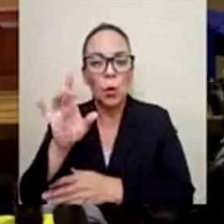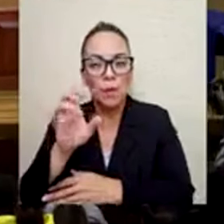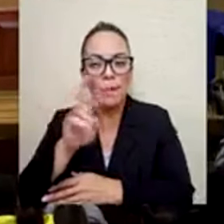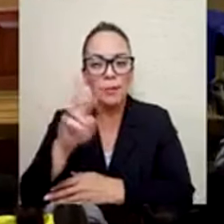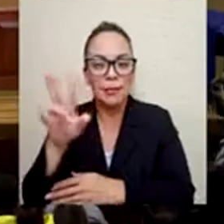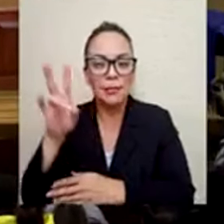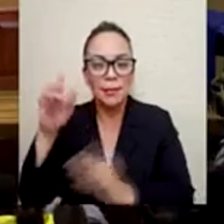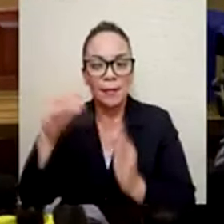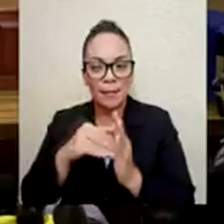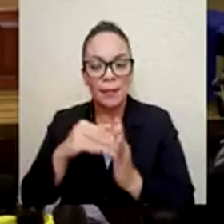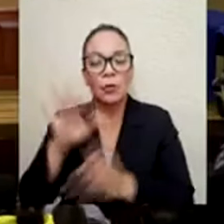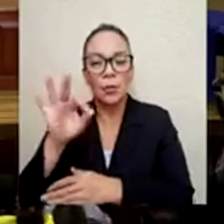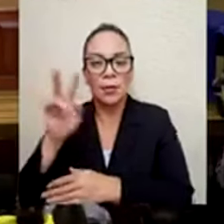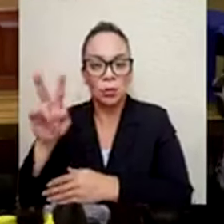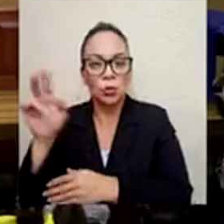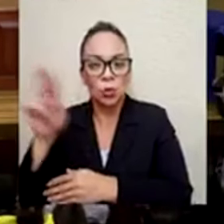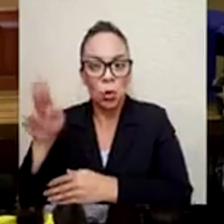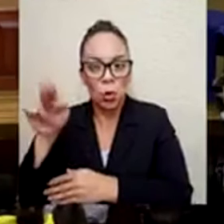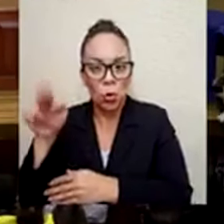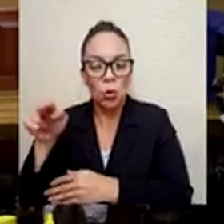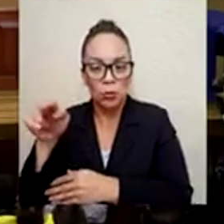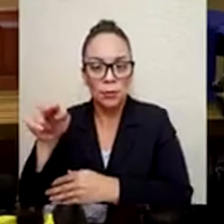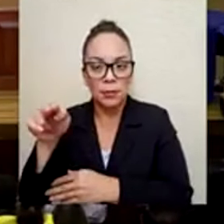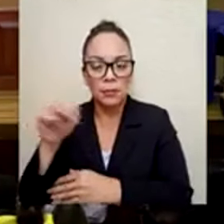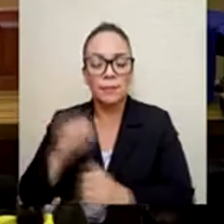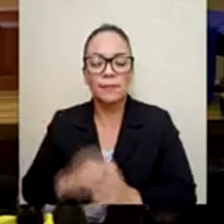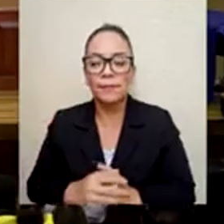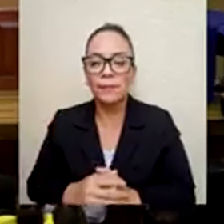Y Paz.